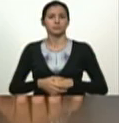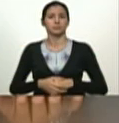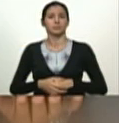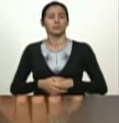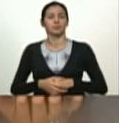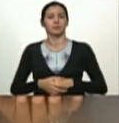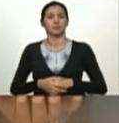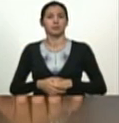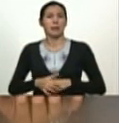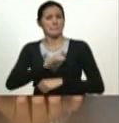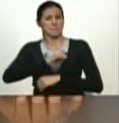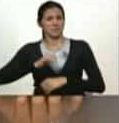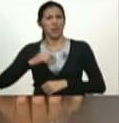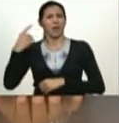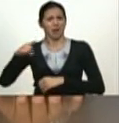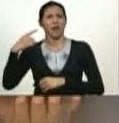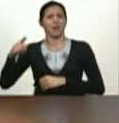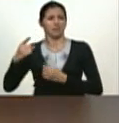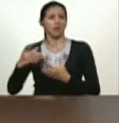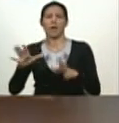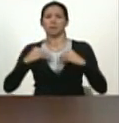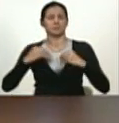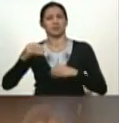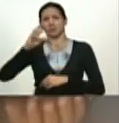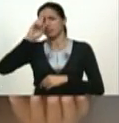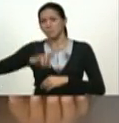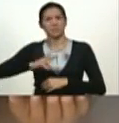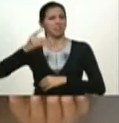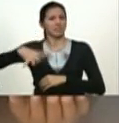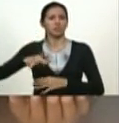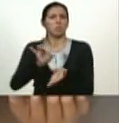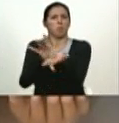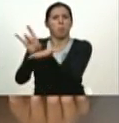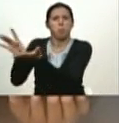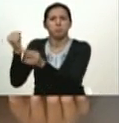neoliberal, privatizador, desconocedor de los derechos que vota a los trabajadores.